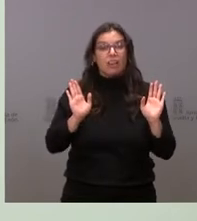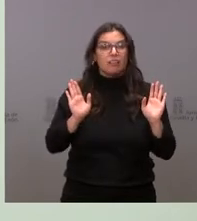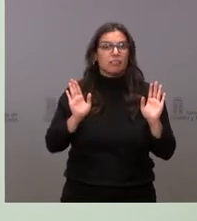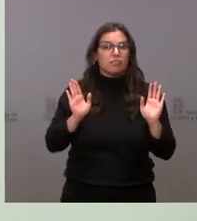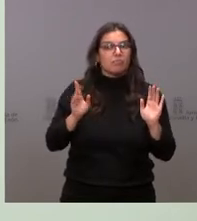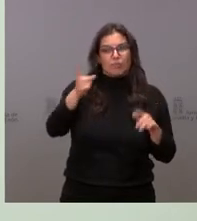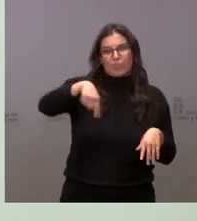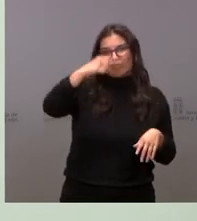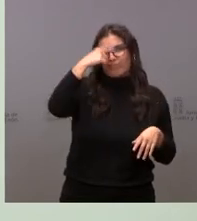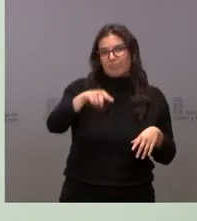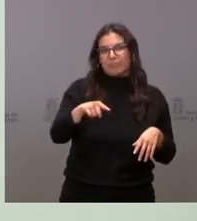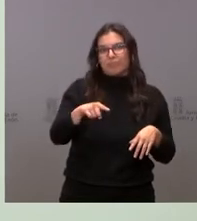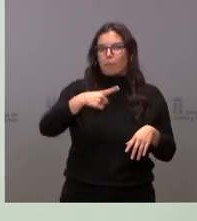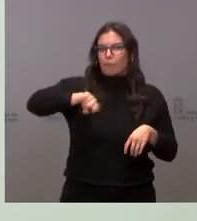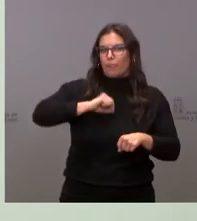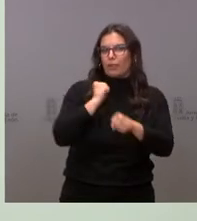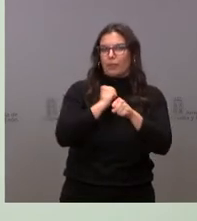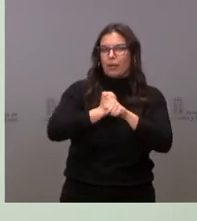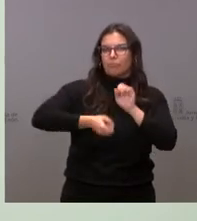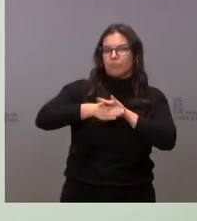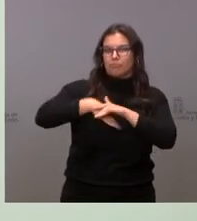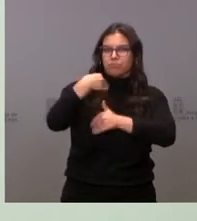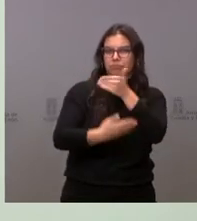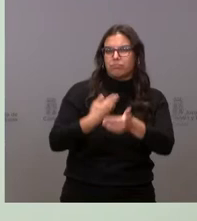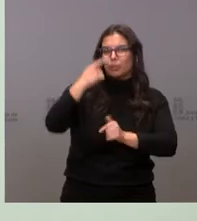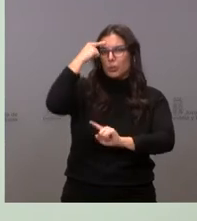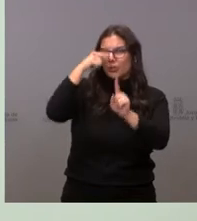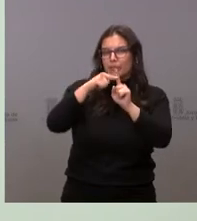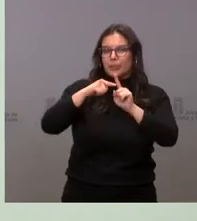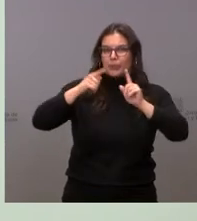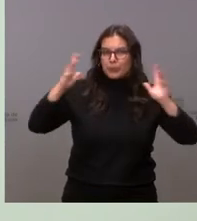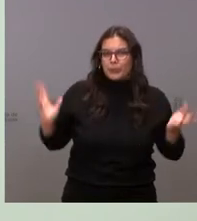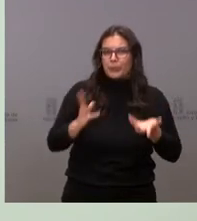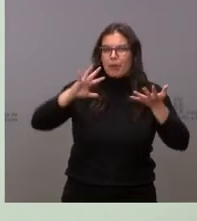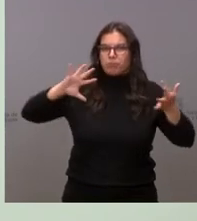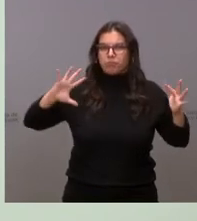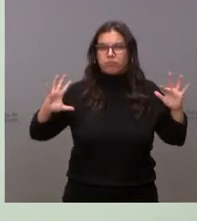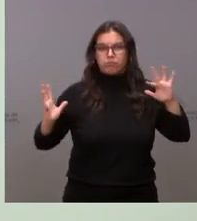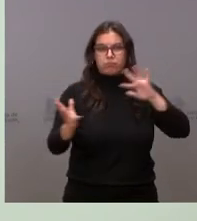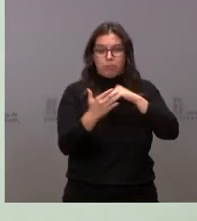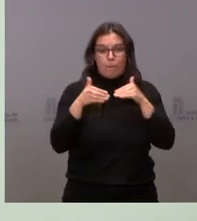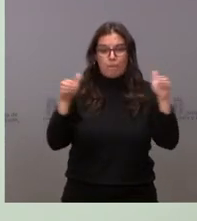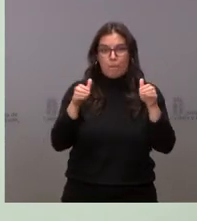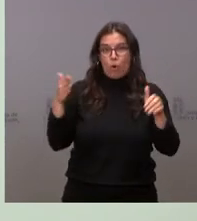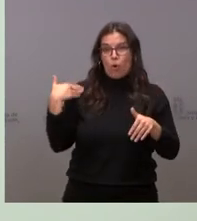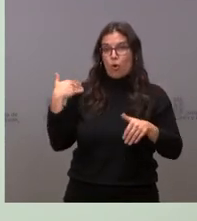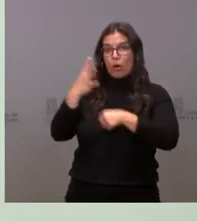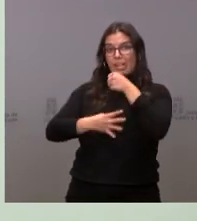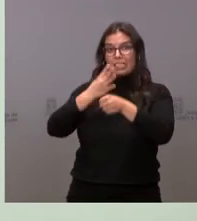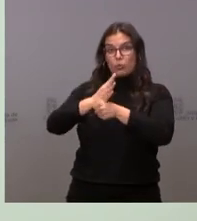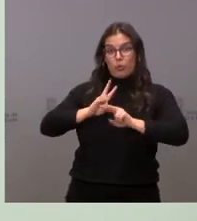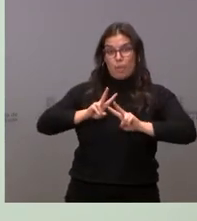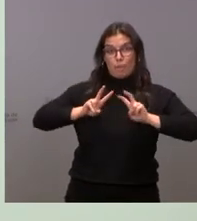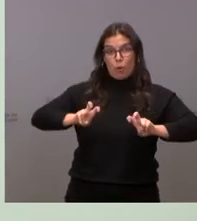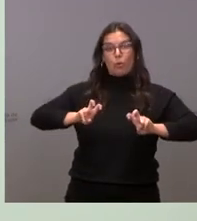ustedes conscientes de que seguimos trabajando en el impulso de la transformación, que comenzamos a principios de legislatura